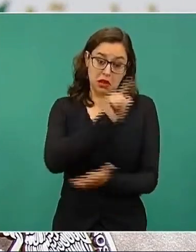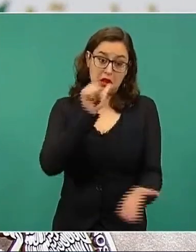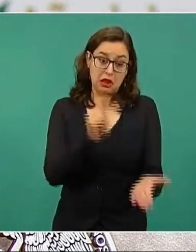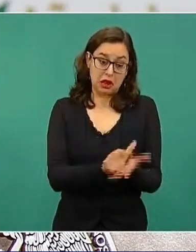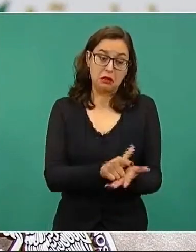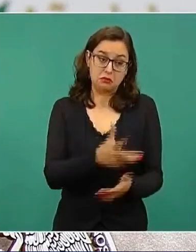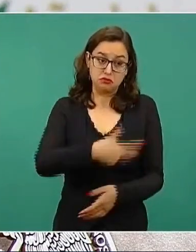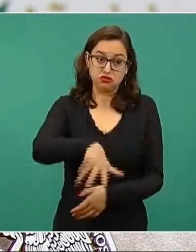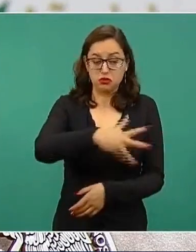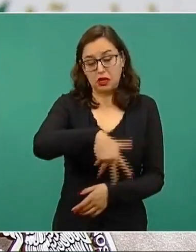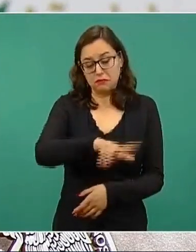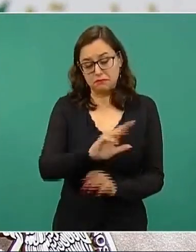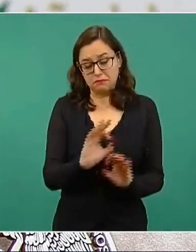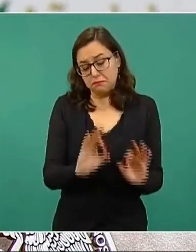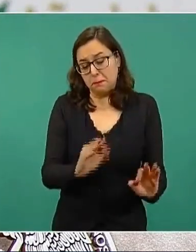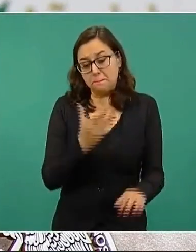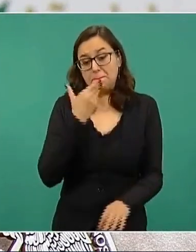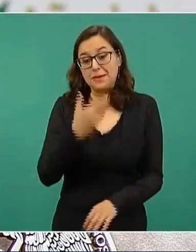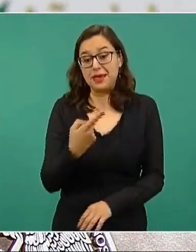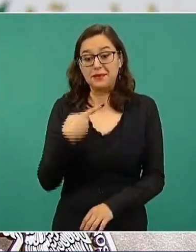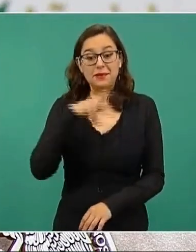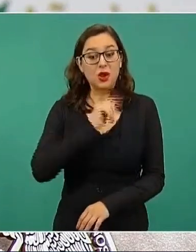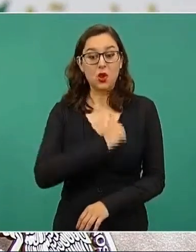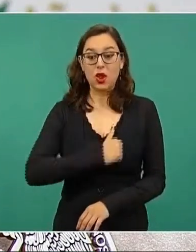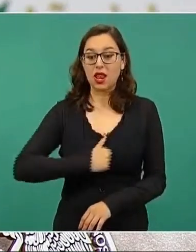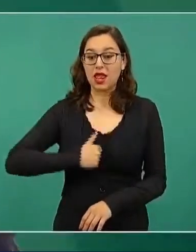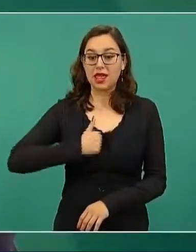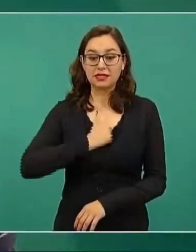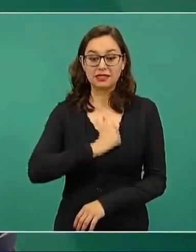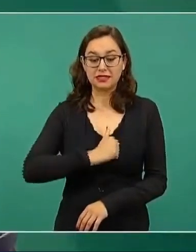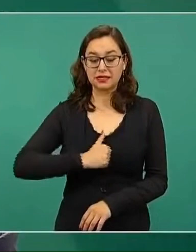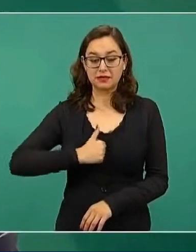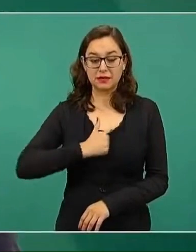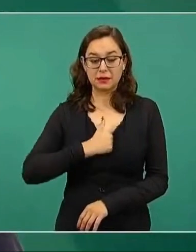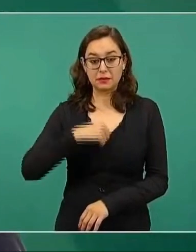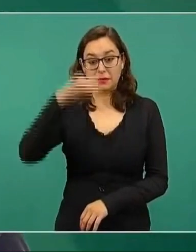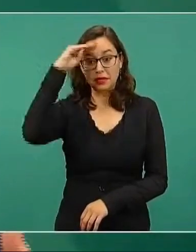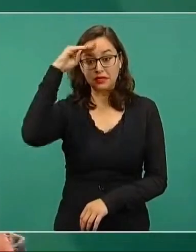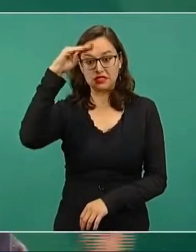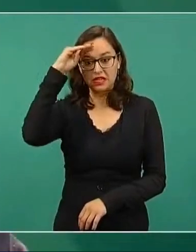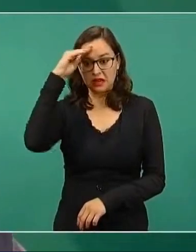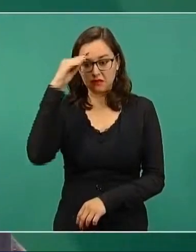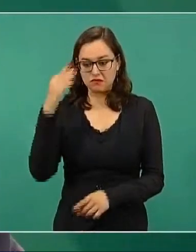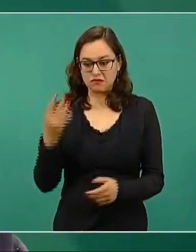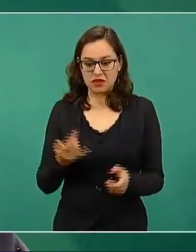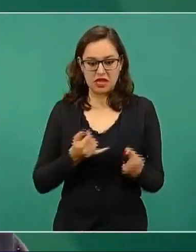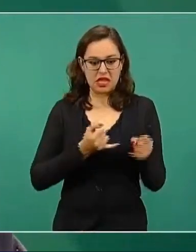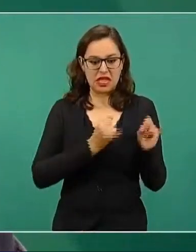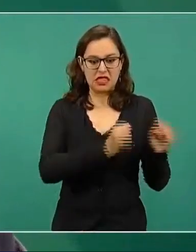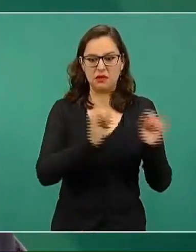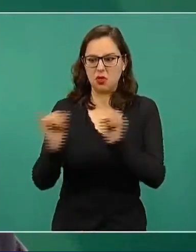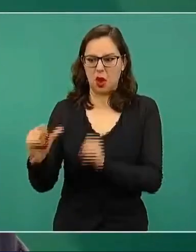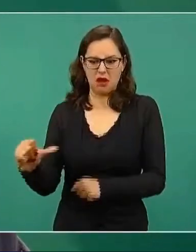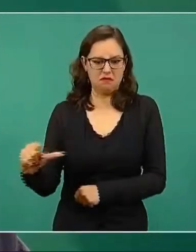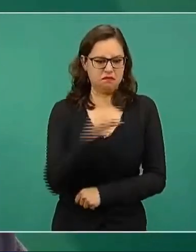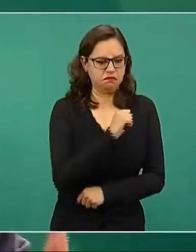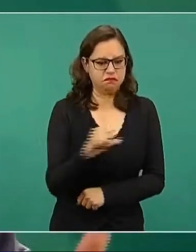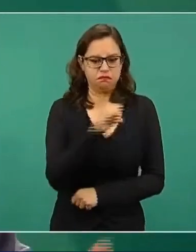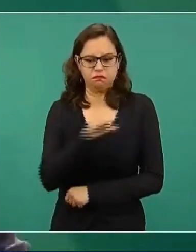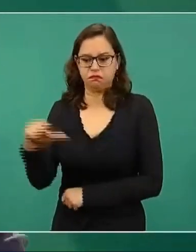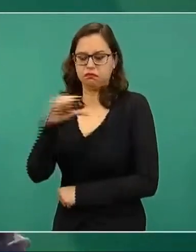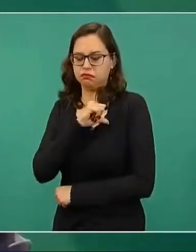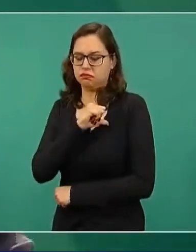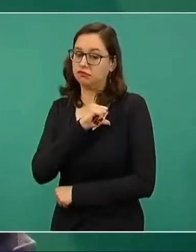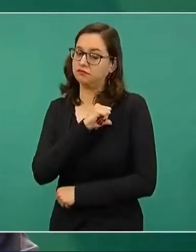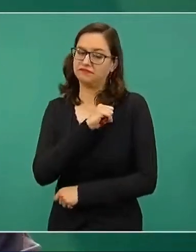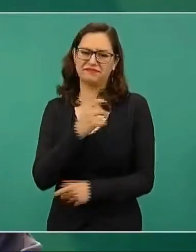respuesta, pero que se busque una respuesta individual a algo que es un problema colectivo. Así